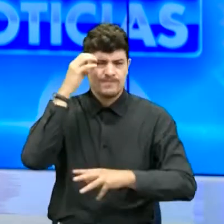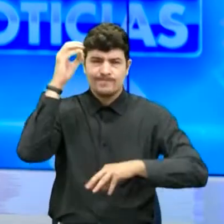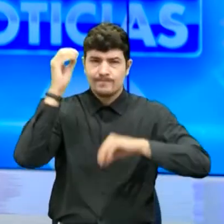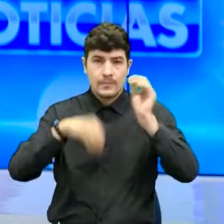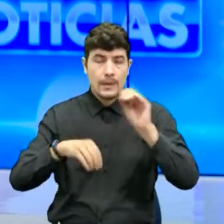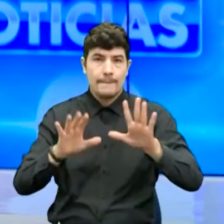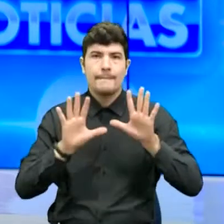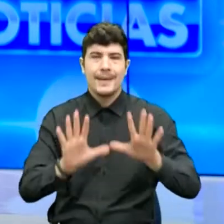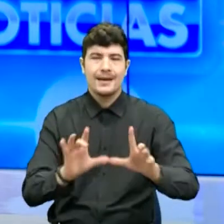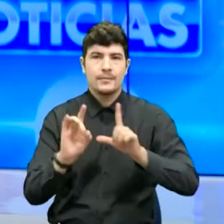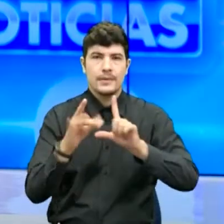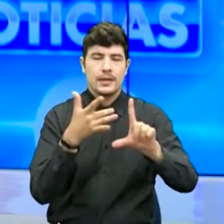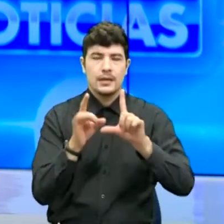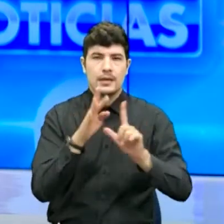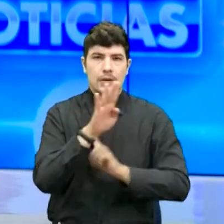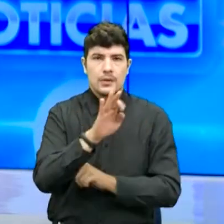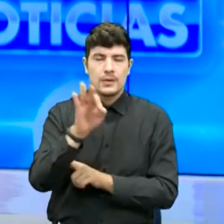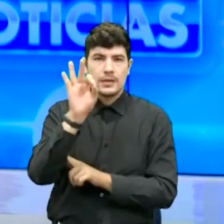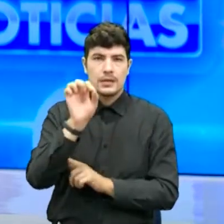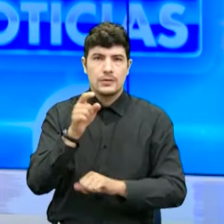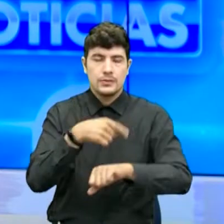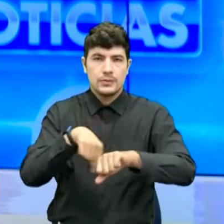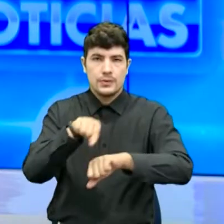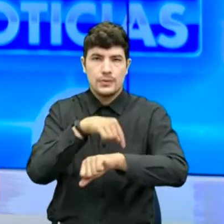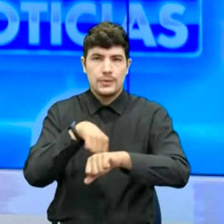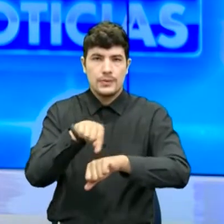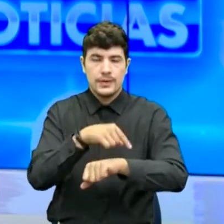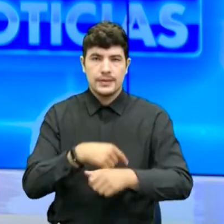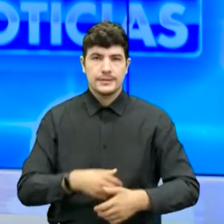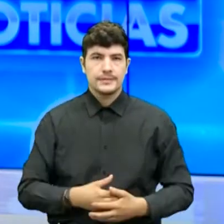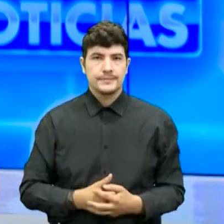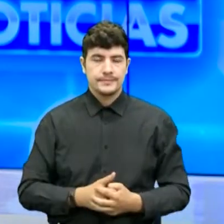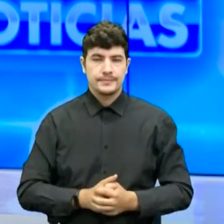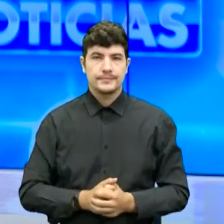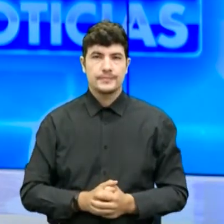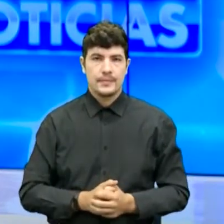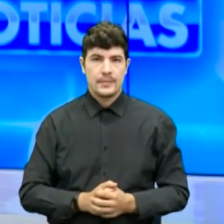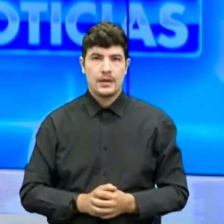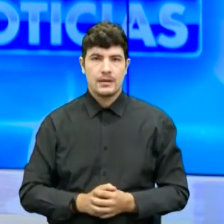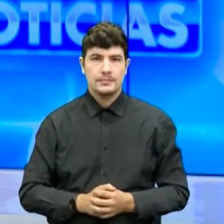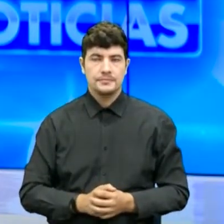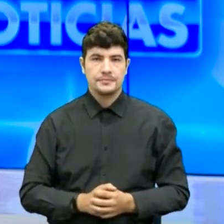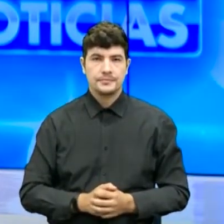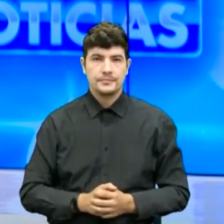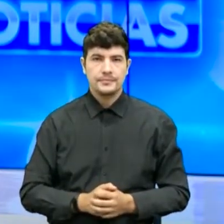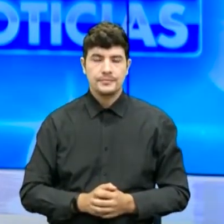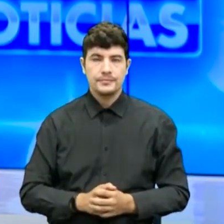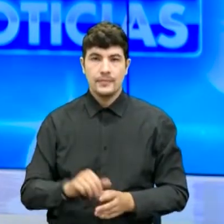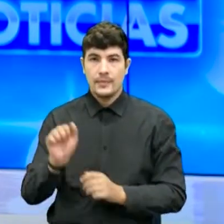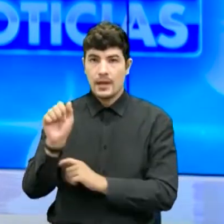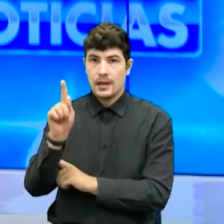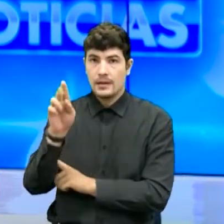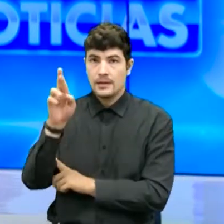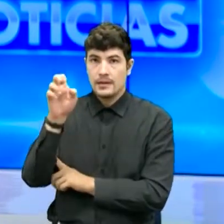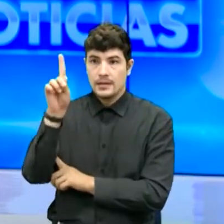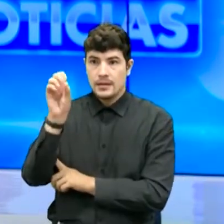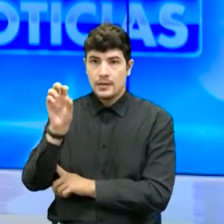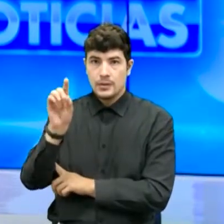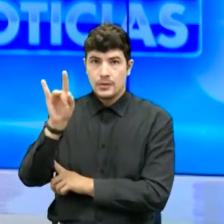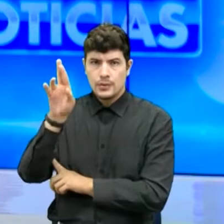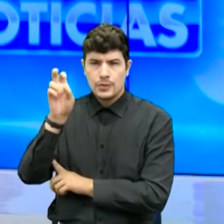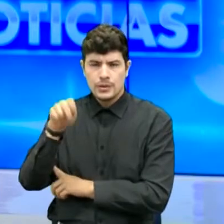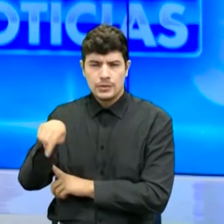Eso ante un posible regreso a clases bajo la modalidad de alternancia. Alfredo Durán desde casa, ¿qué dicen las autoridades